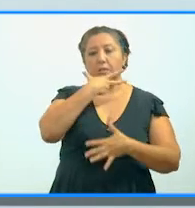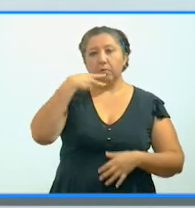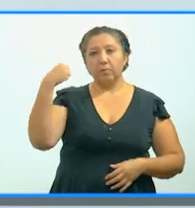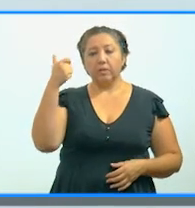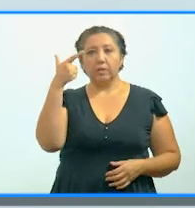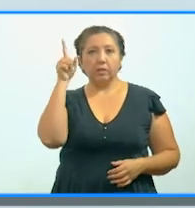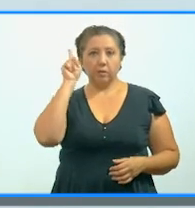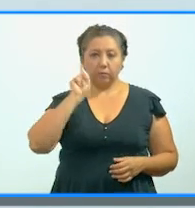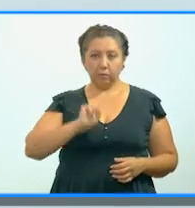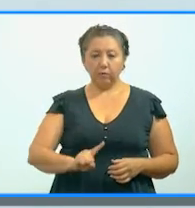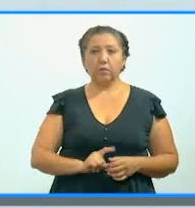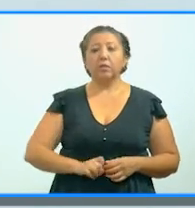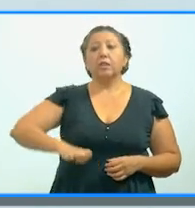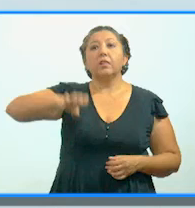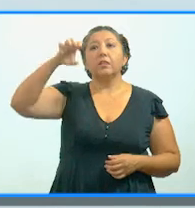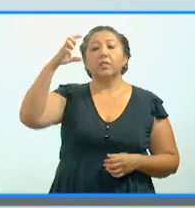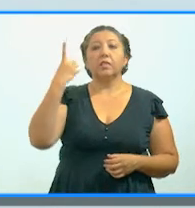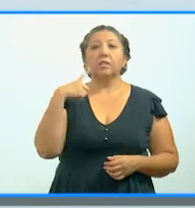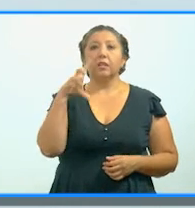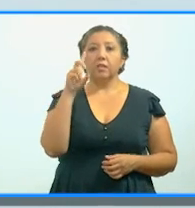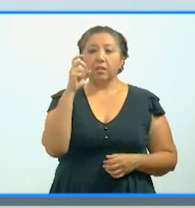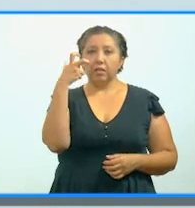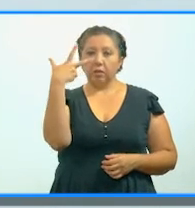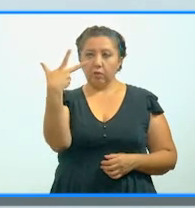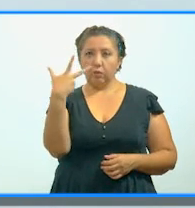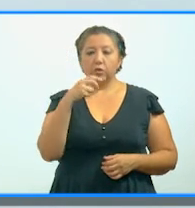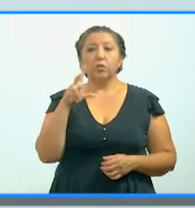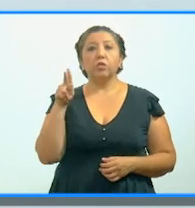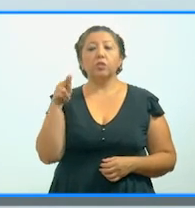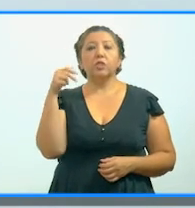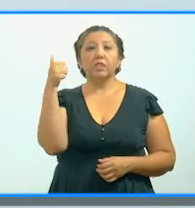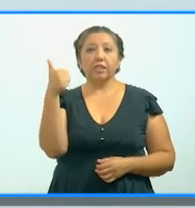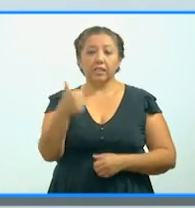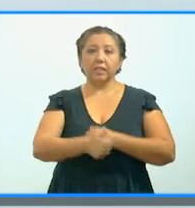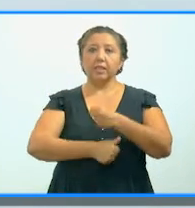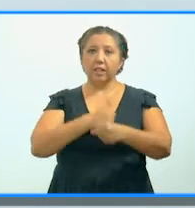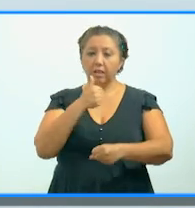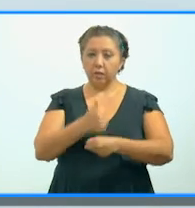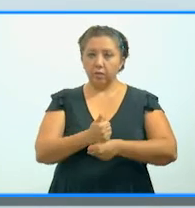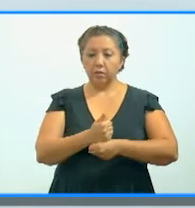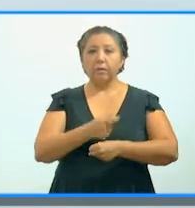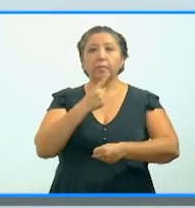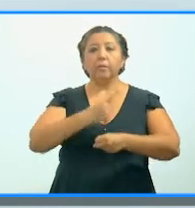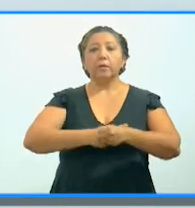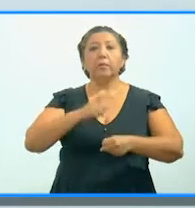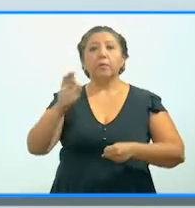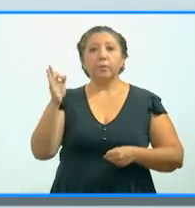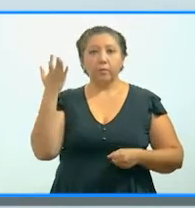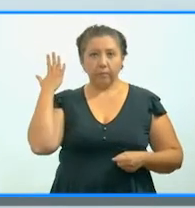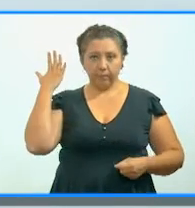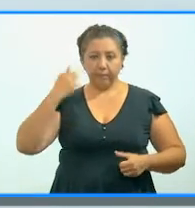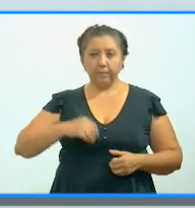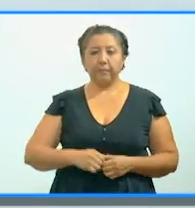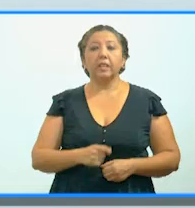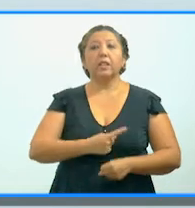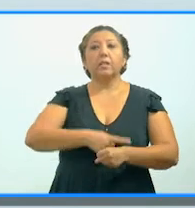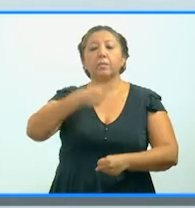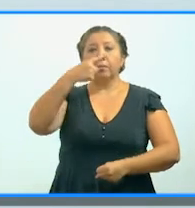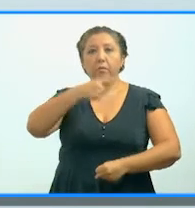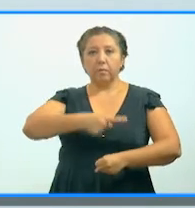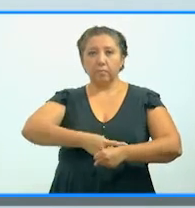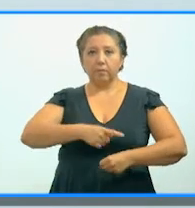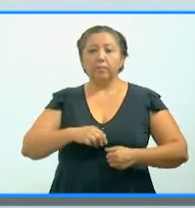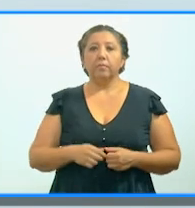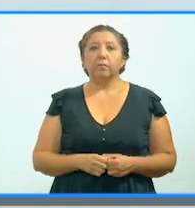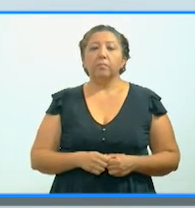y 7 mujeres, de un rango de edad de 38 años a 86 años. Sus principales enfermedades fueron hipertensión